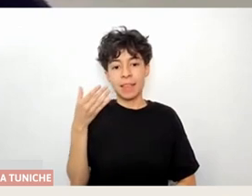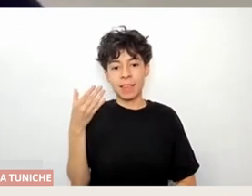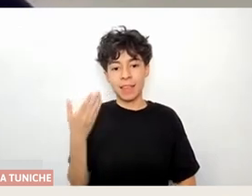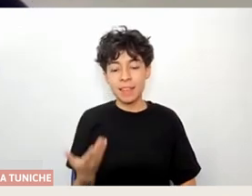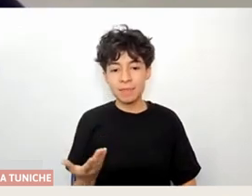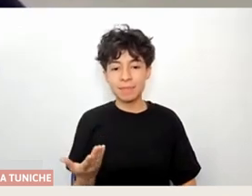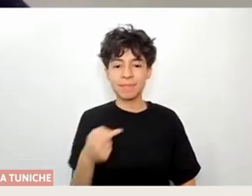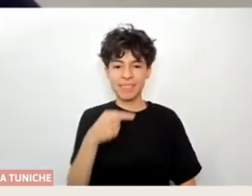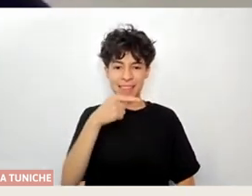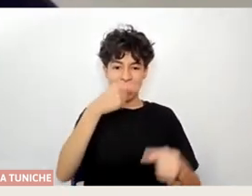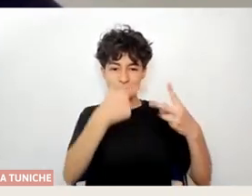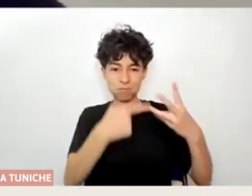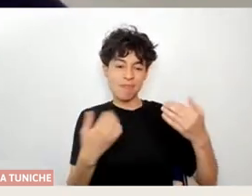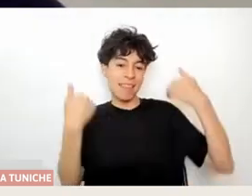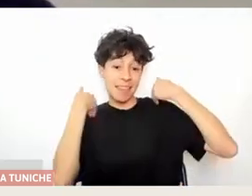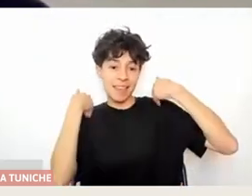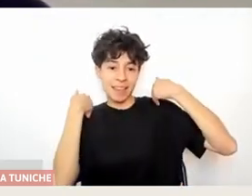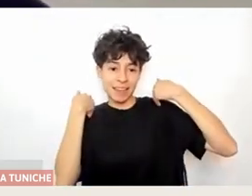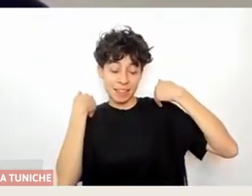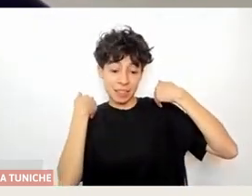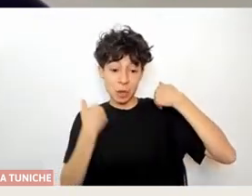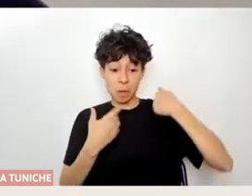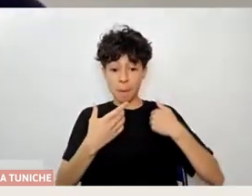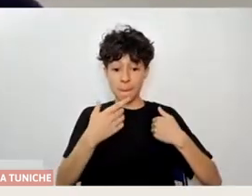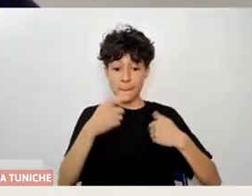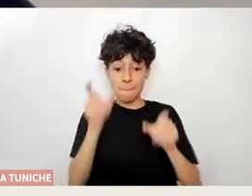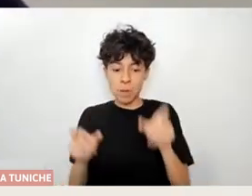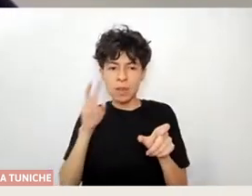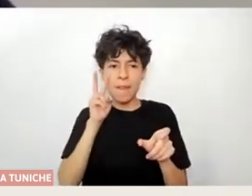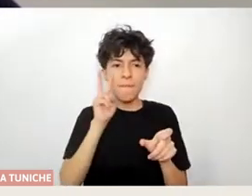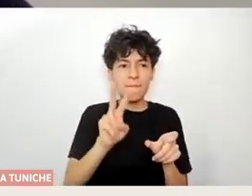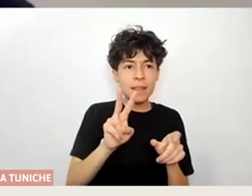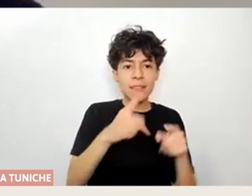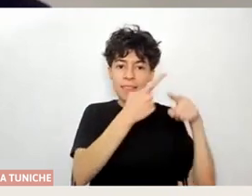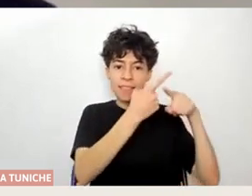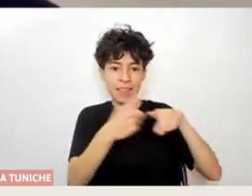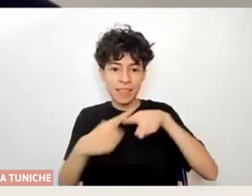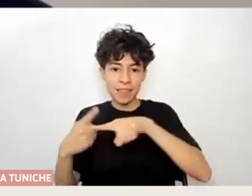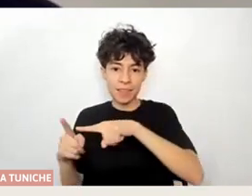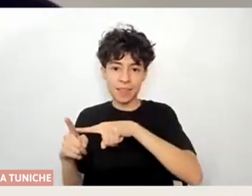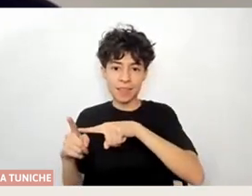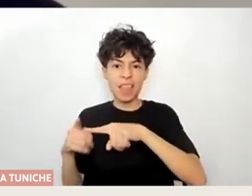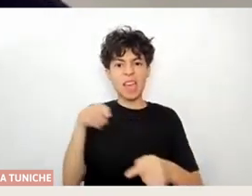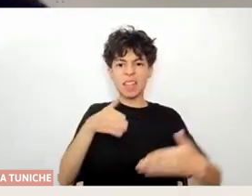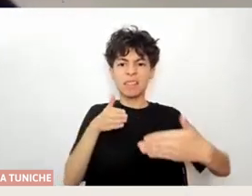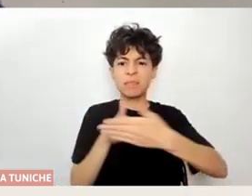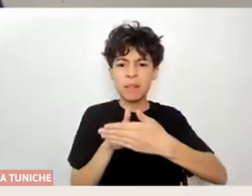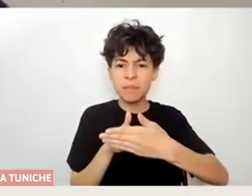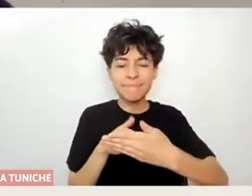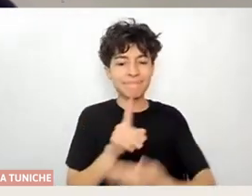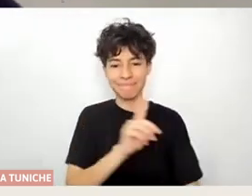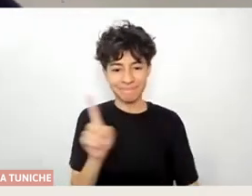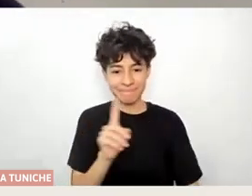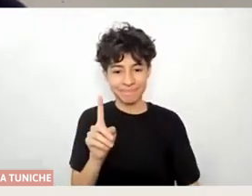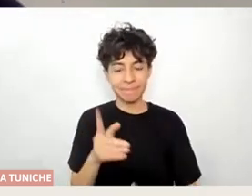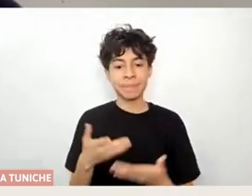distintos ejercicios con personas que vemos de manera diferente. Y que esa no fuera la limitación. Entonces,